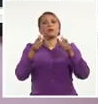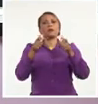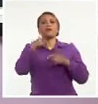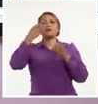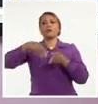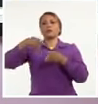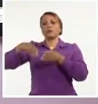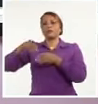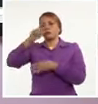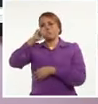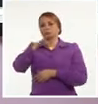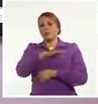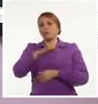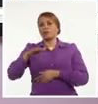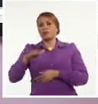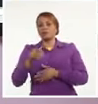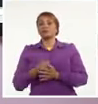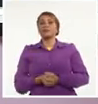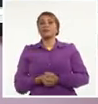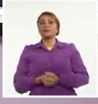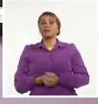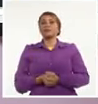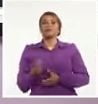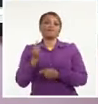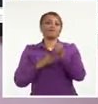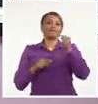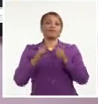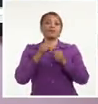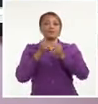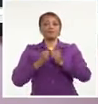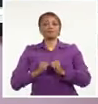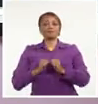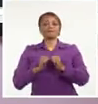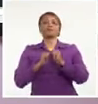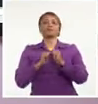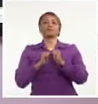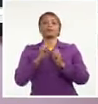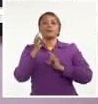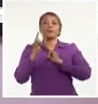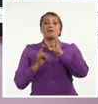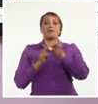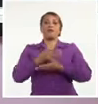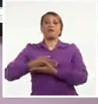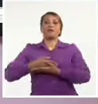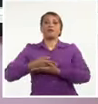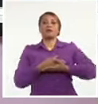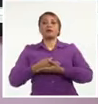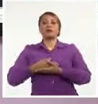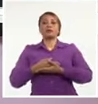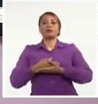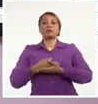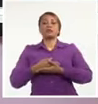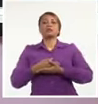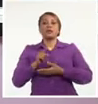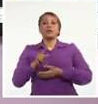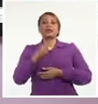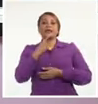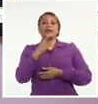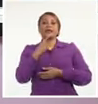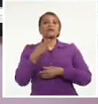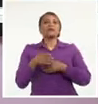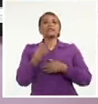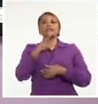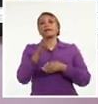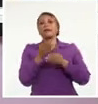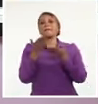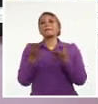en ese centro asistencial, sobre todo en los recién nacidos pretextos, o sea, con un crecimiento intrauterino retardado o